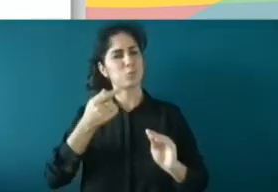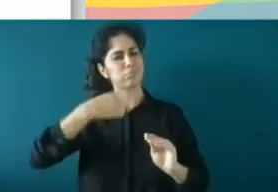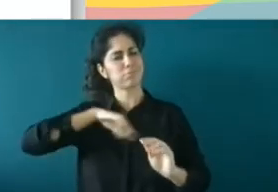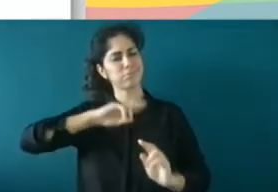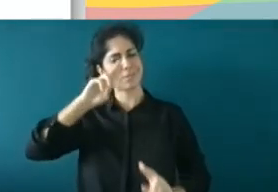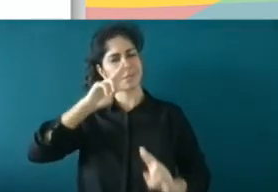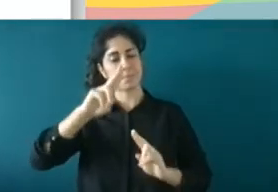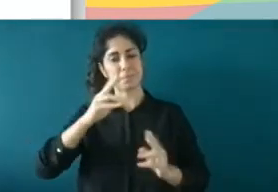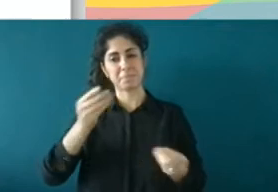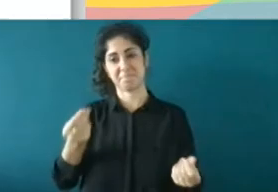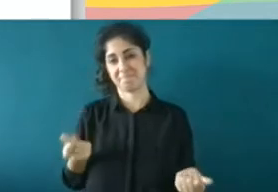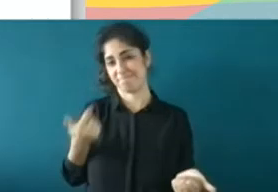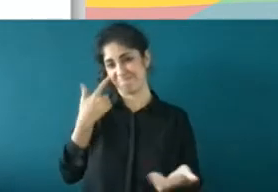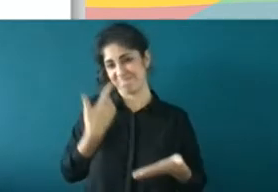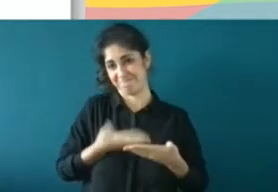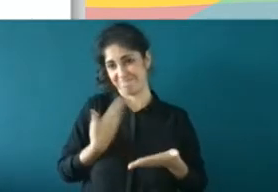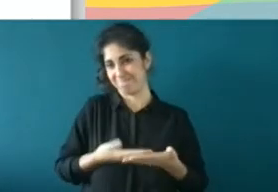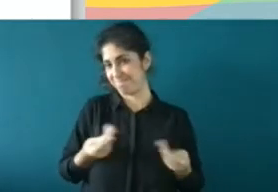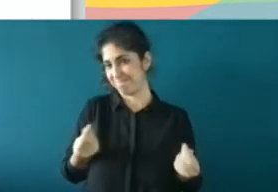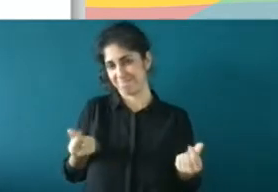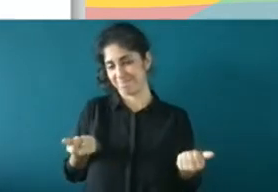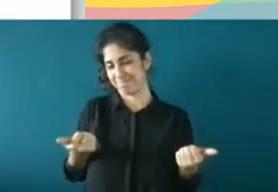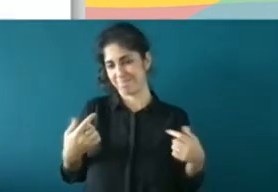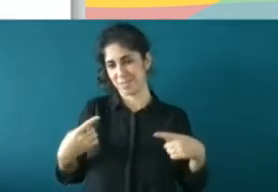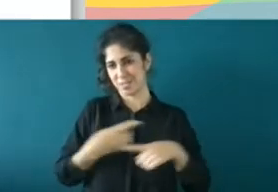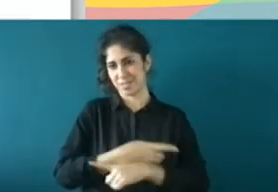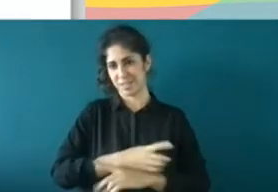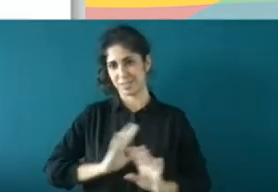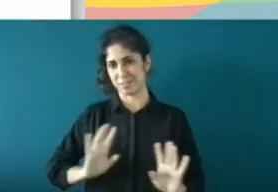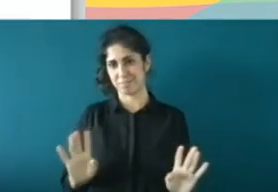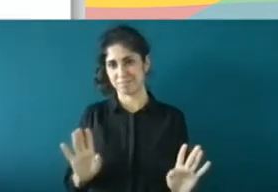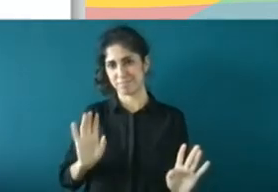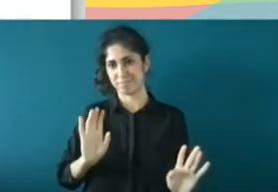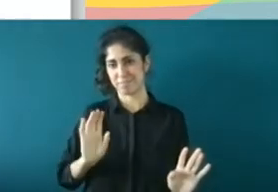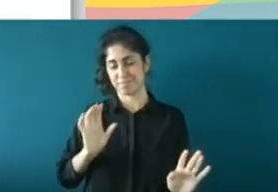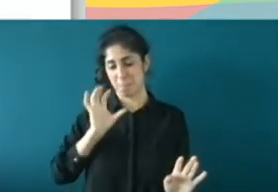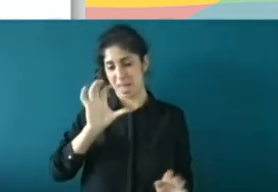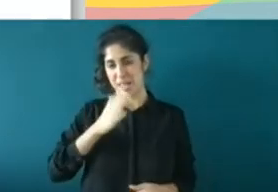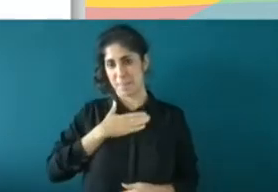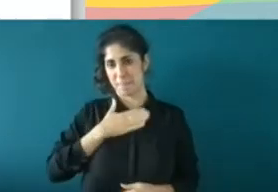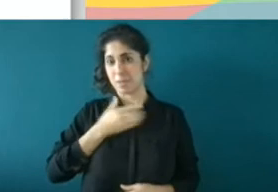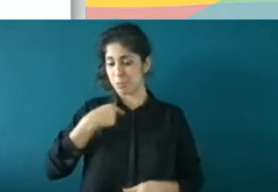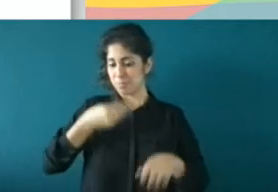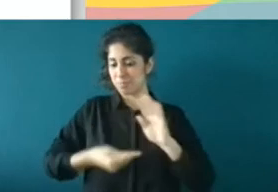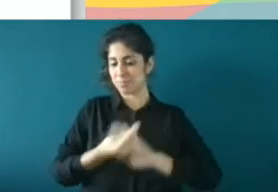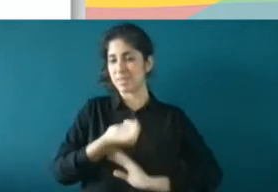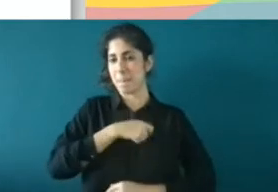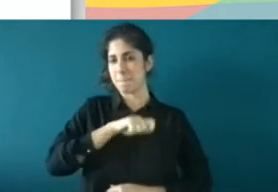a mí no me lo demuestran. a mí, personalmente, mi país, que es España, porque yo soy español, no me lo demuestran.